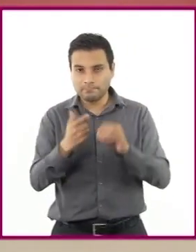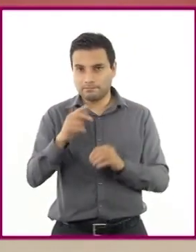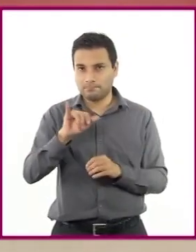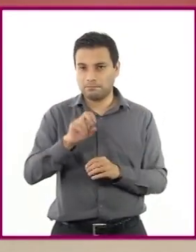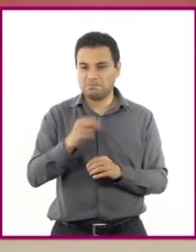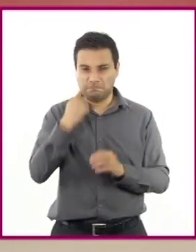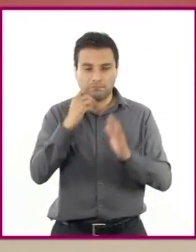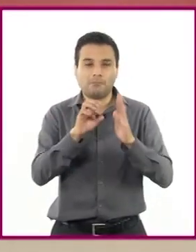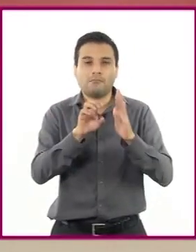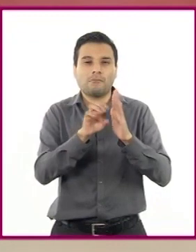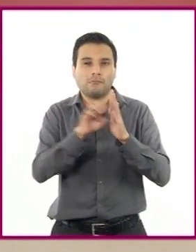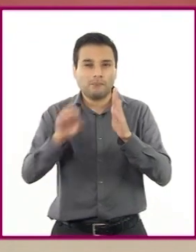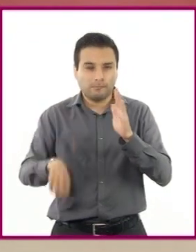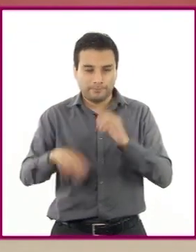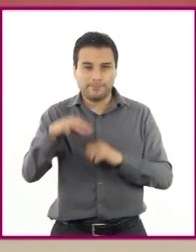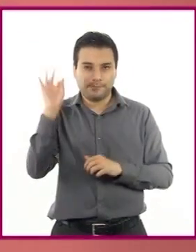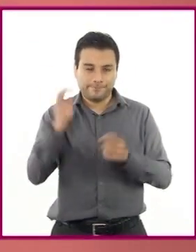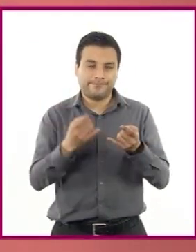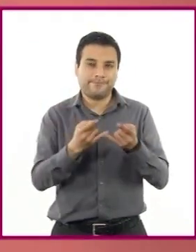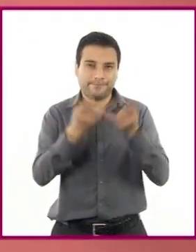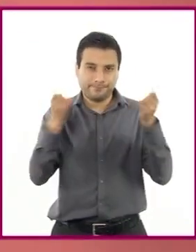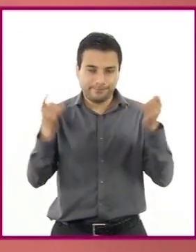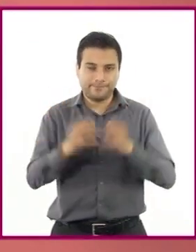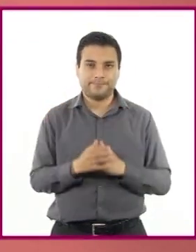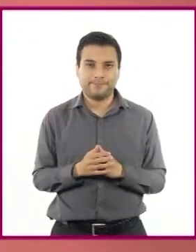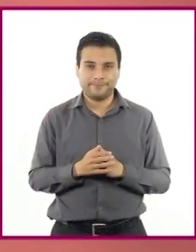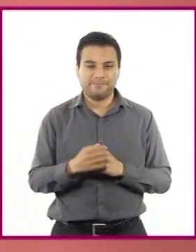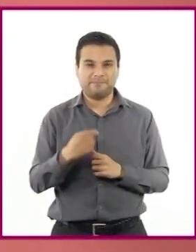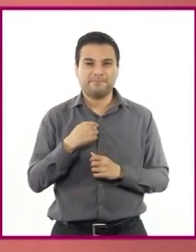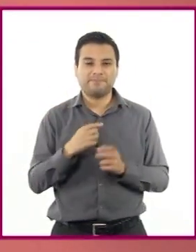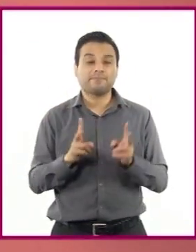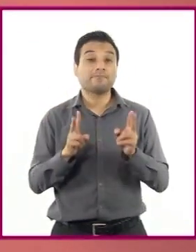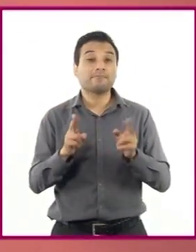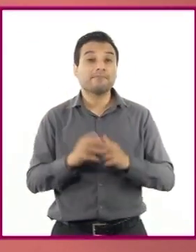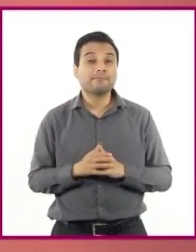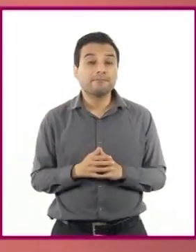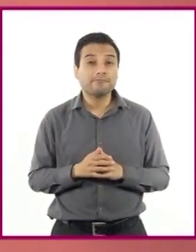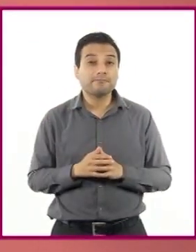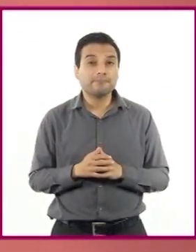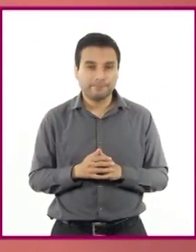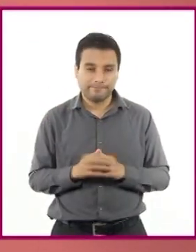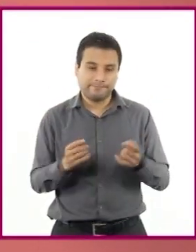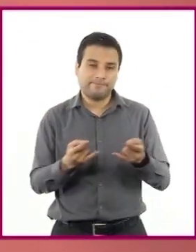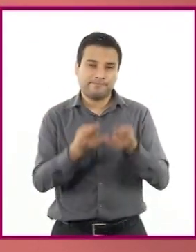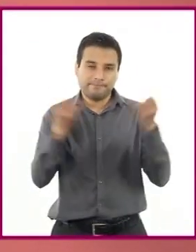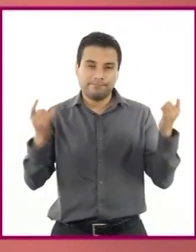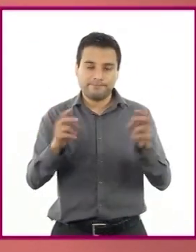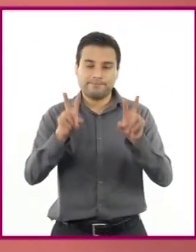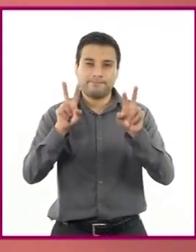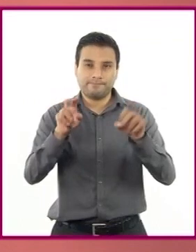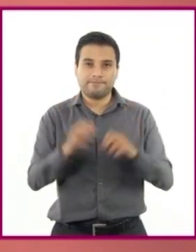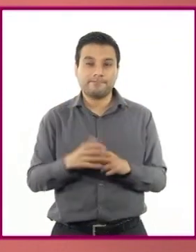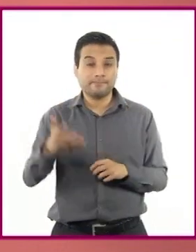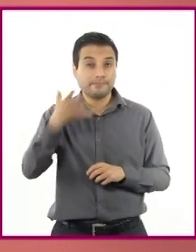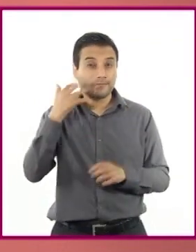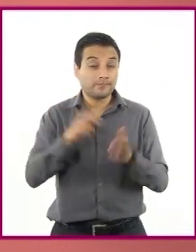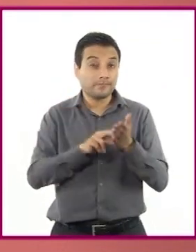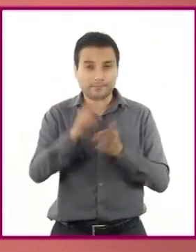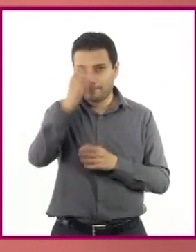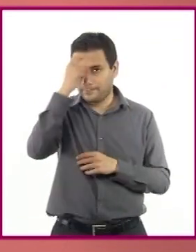Tomemos un cuento. En esta ocasión, será un fragmento adaptado del cuento El gato negro del escritor